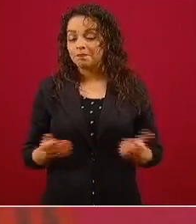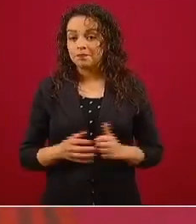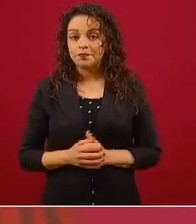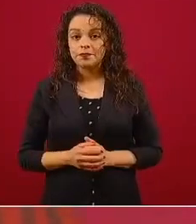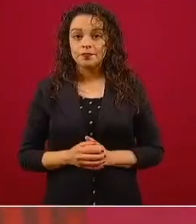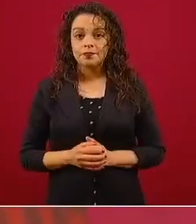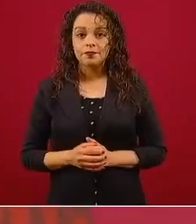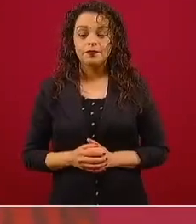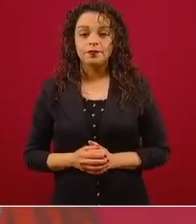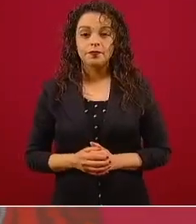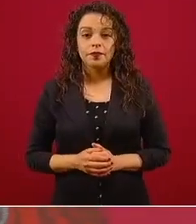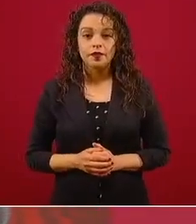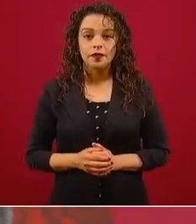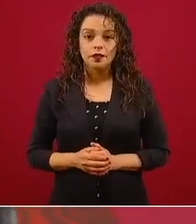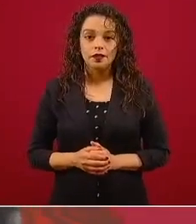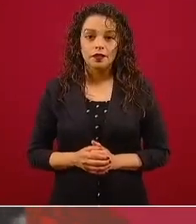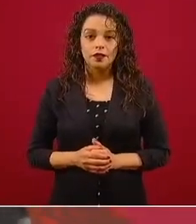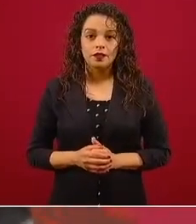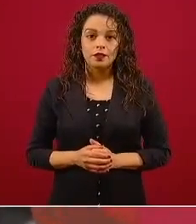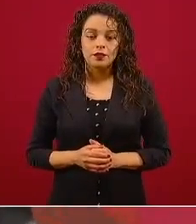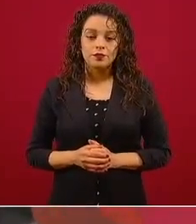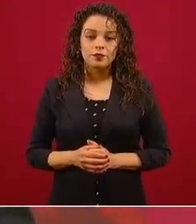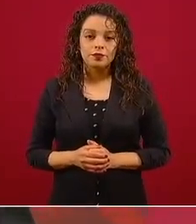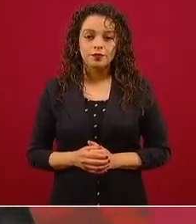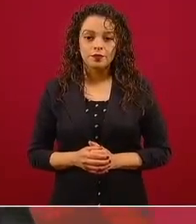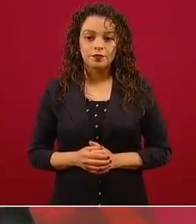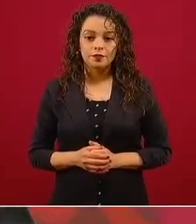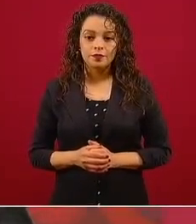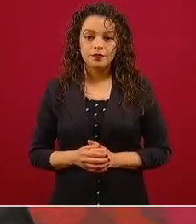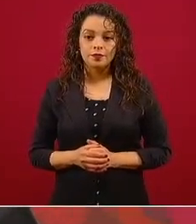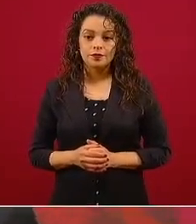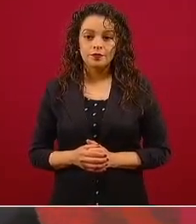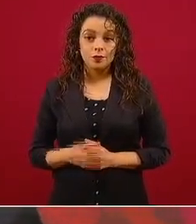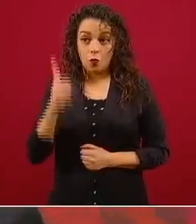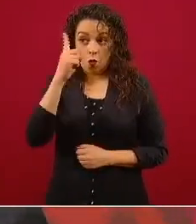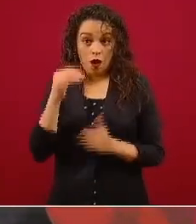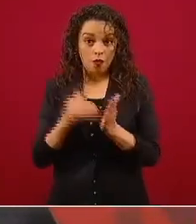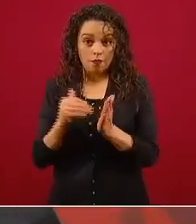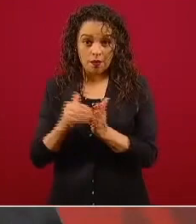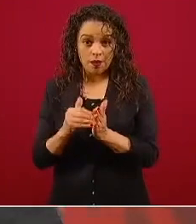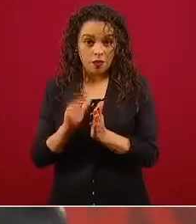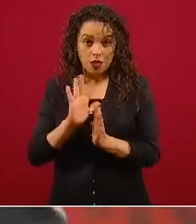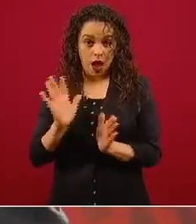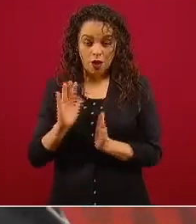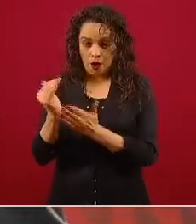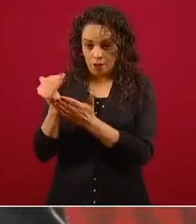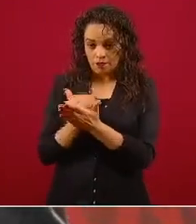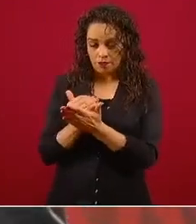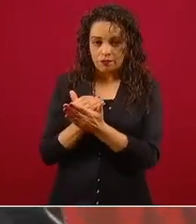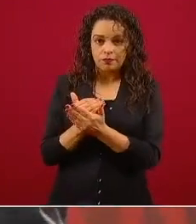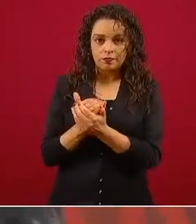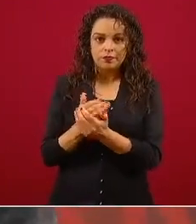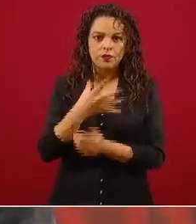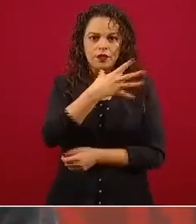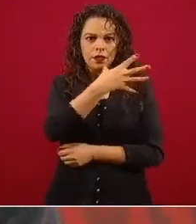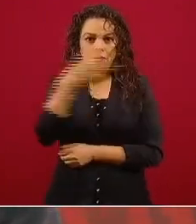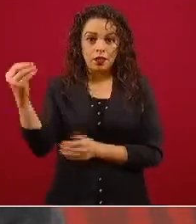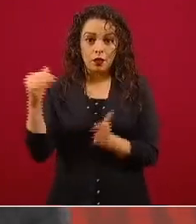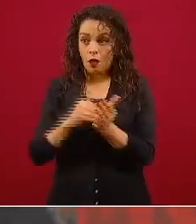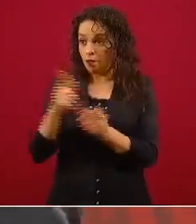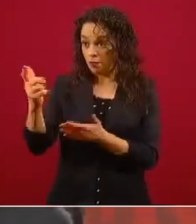si son ya no un millón, pero 500 mil, que aporten 50 mil